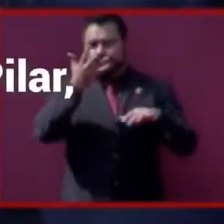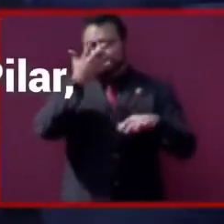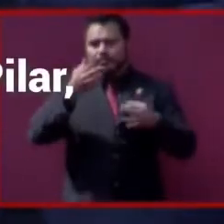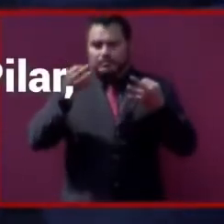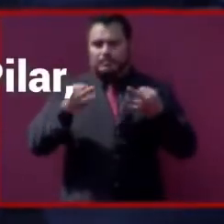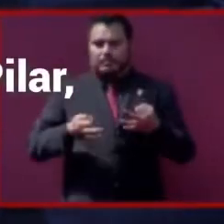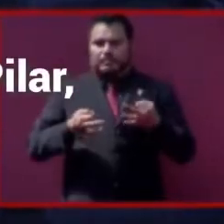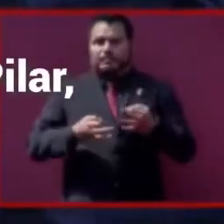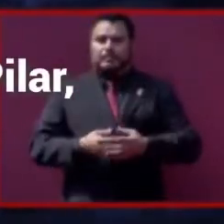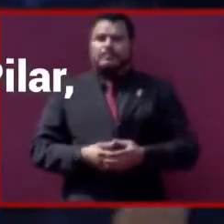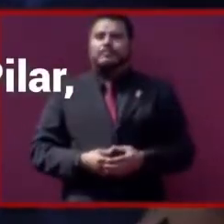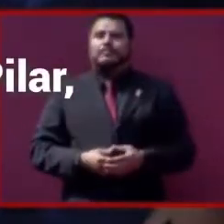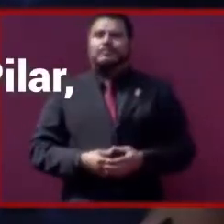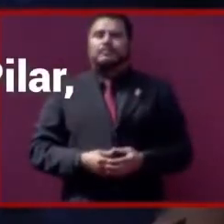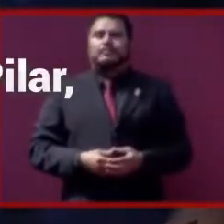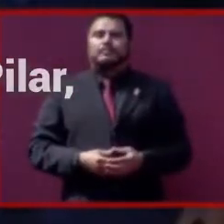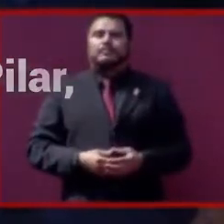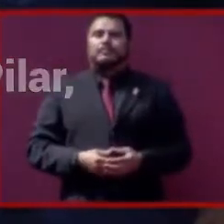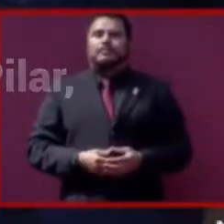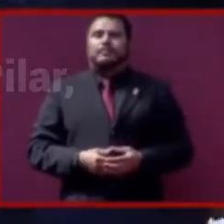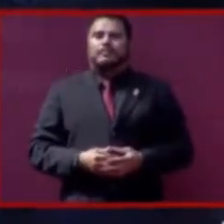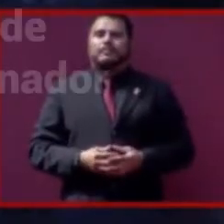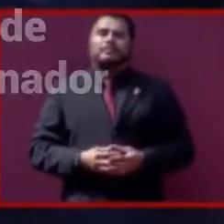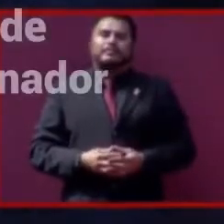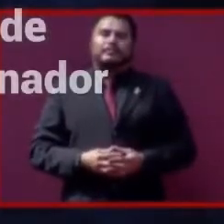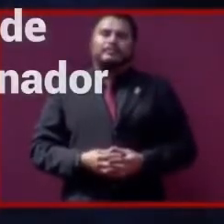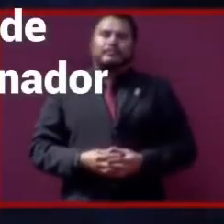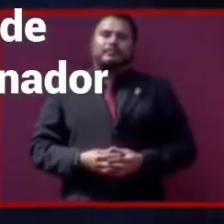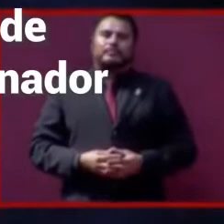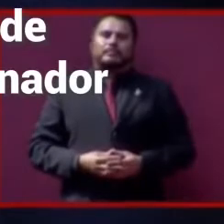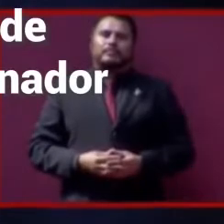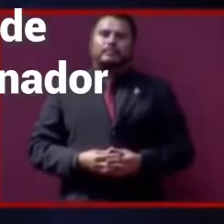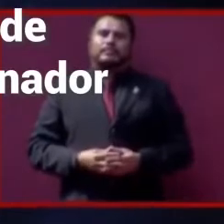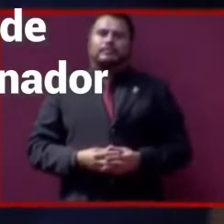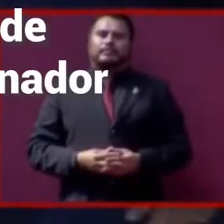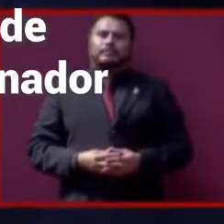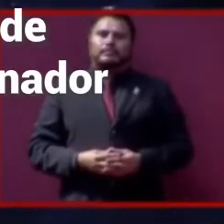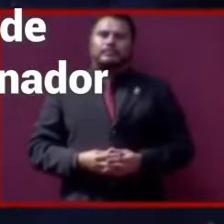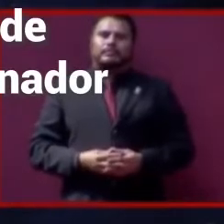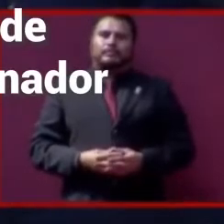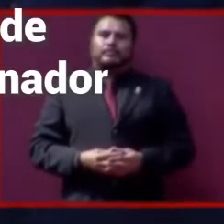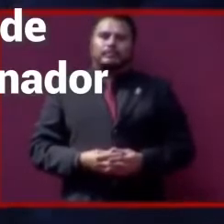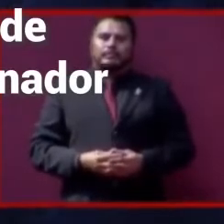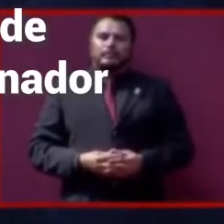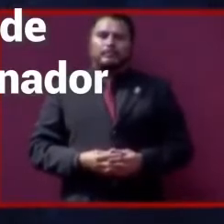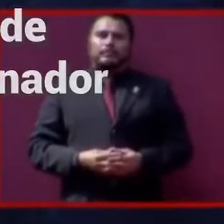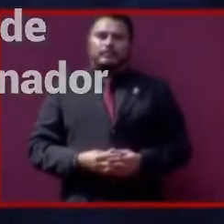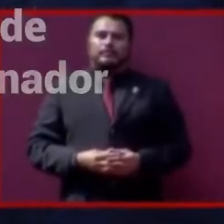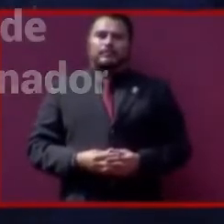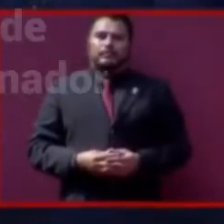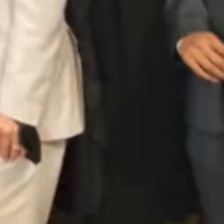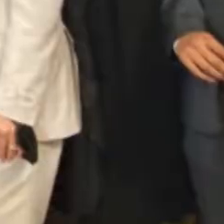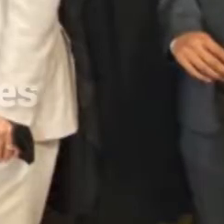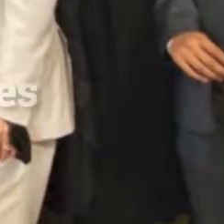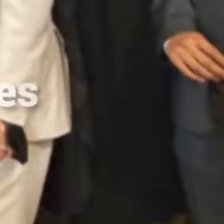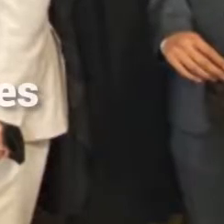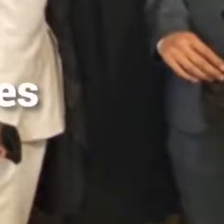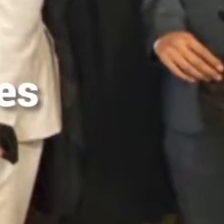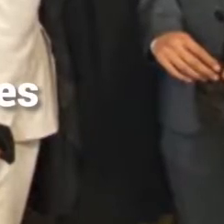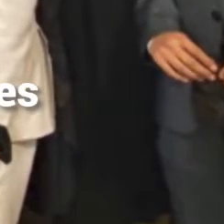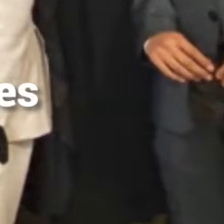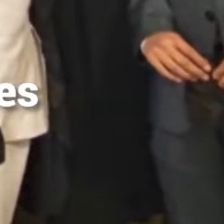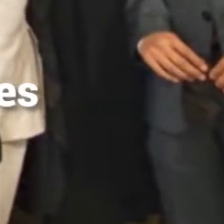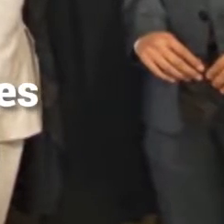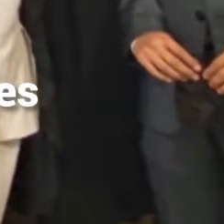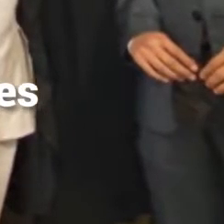ayuntamiento. Es un llamado a trabajar juntos por nuestra ciudad, por Tijuana. Vamos a sumar esfuerzos sin importar los colores